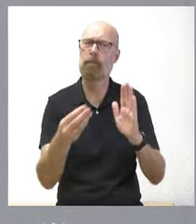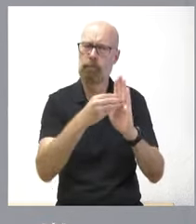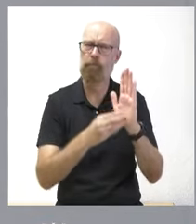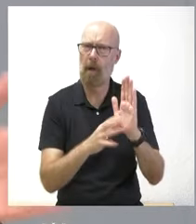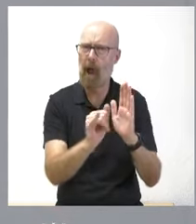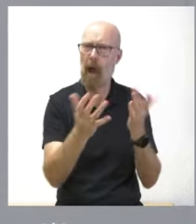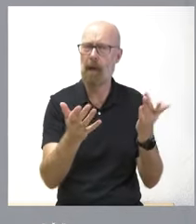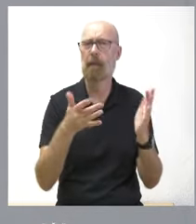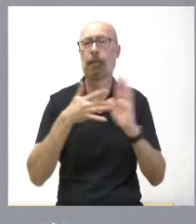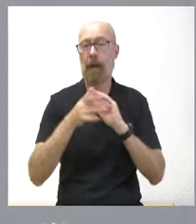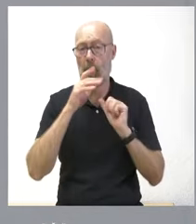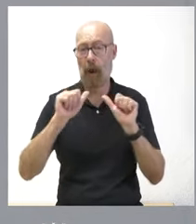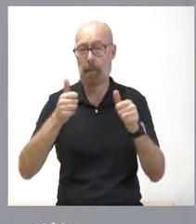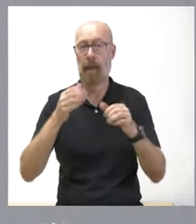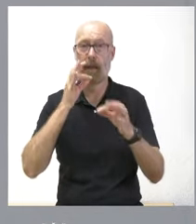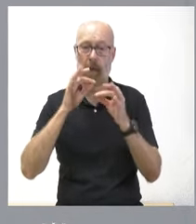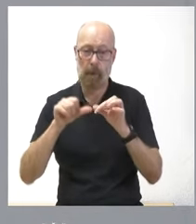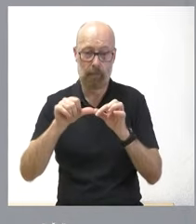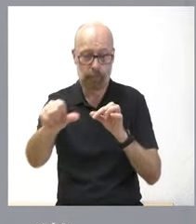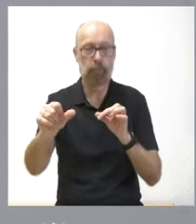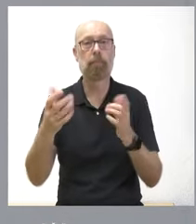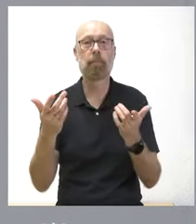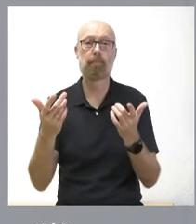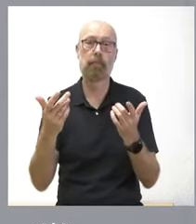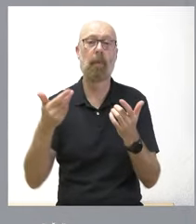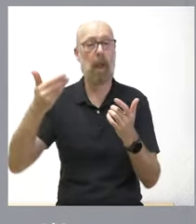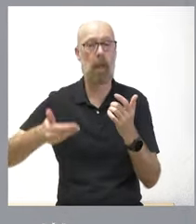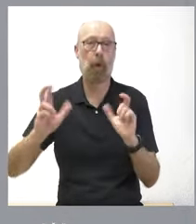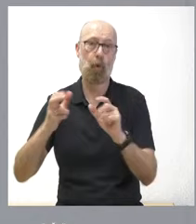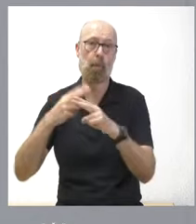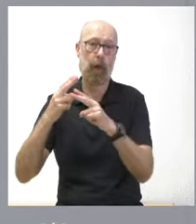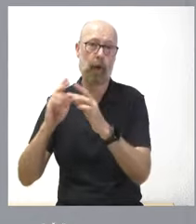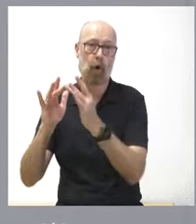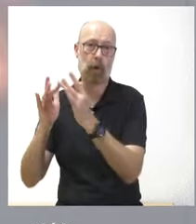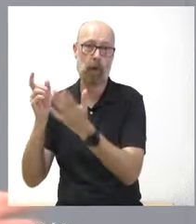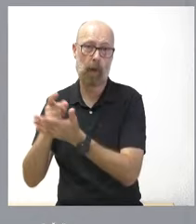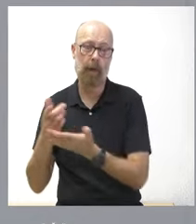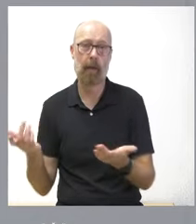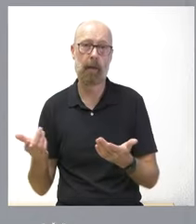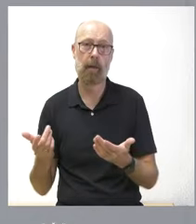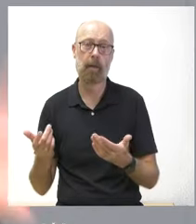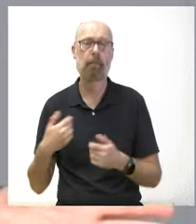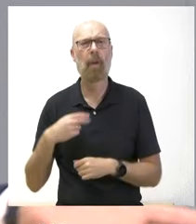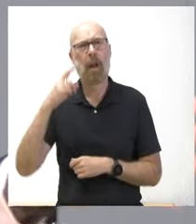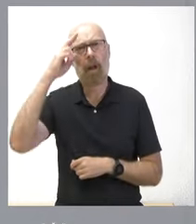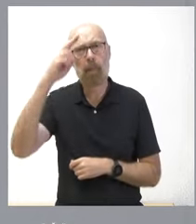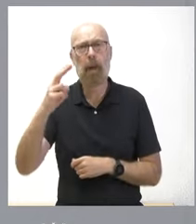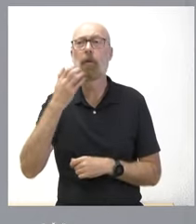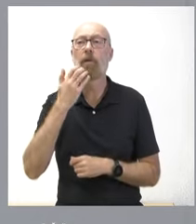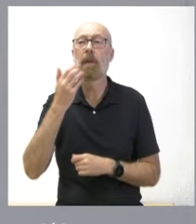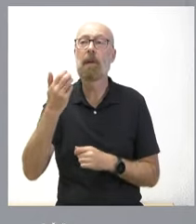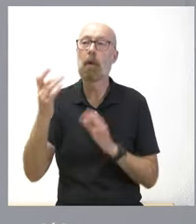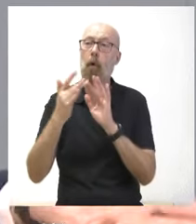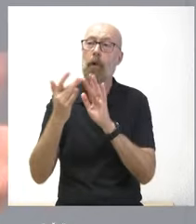parece oportuno también tener este contacto con los grupos parlamentarios. Respetamos tanto a los que quieren venir como a los que no quieren venir.